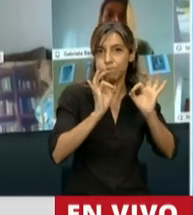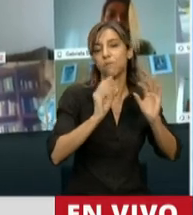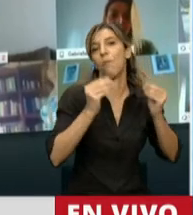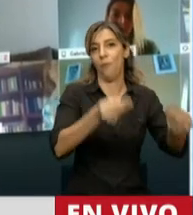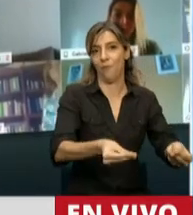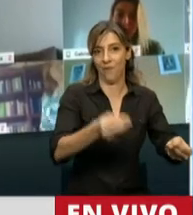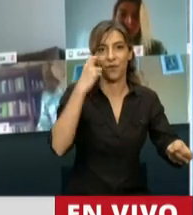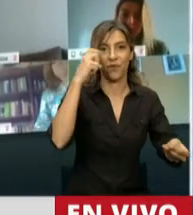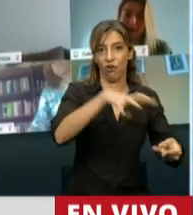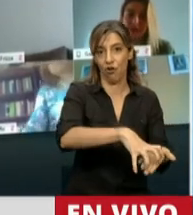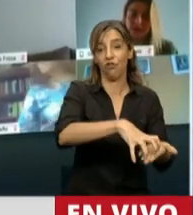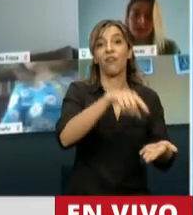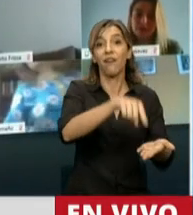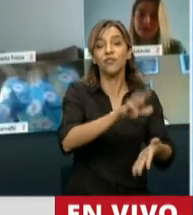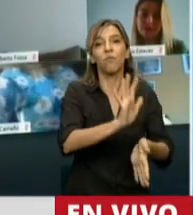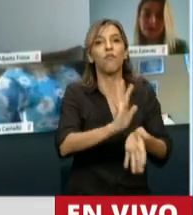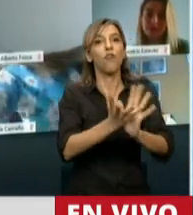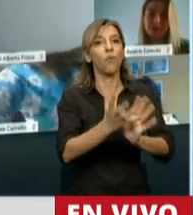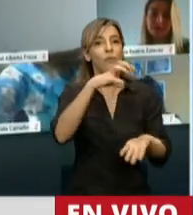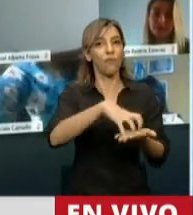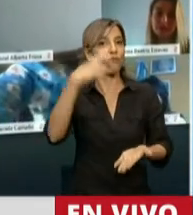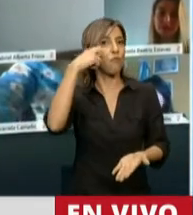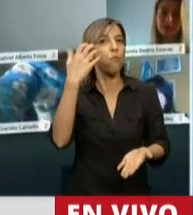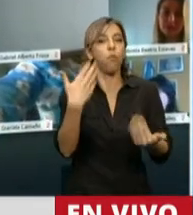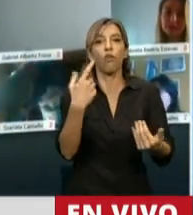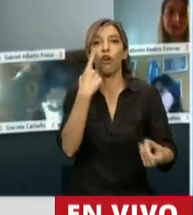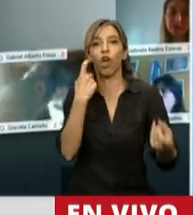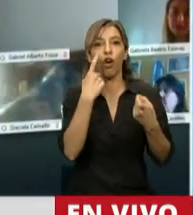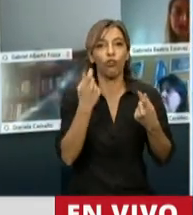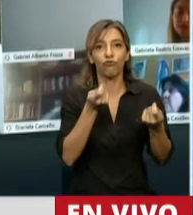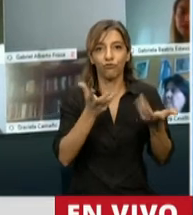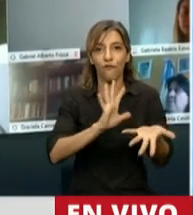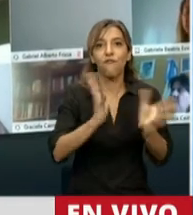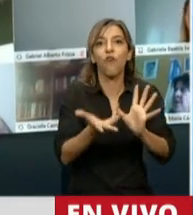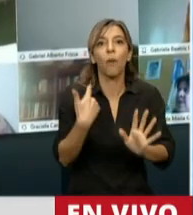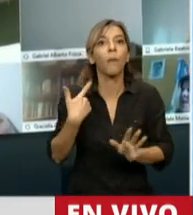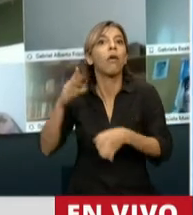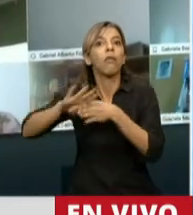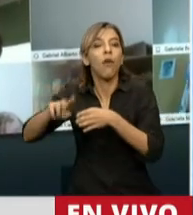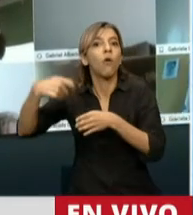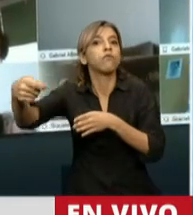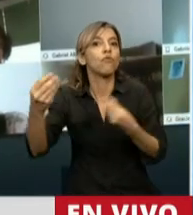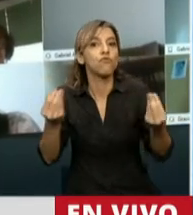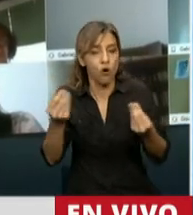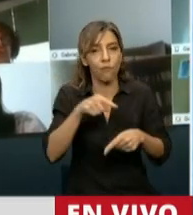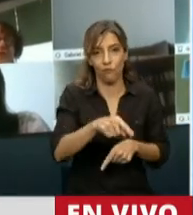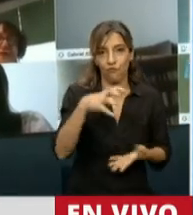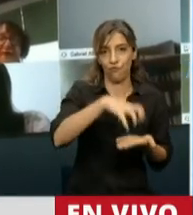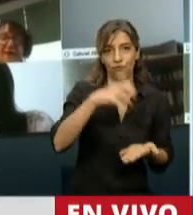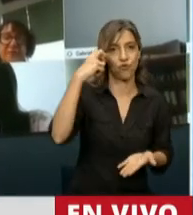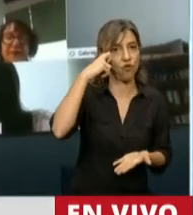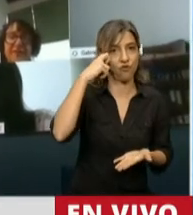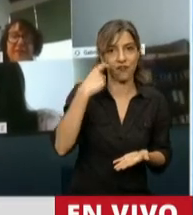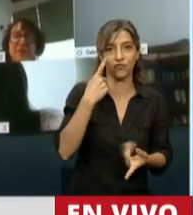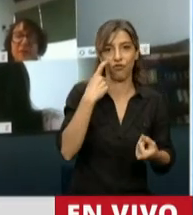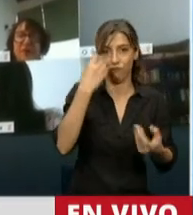lo que sea el endeudamiento, en este caso, bajo legislación argentina. También decir,